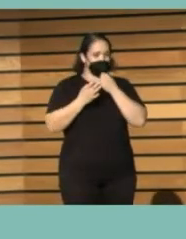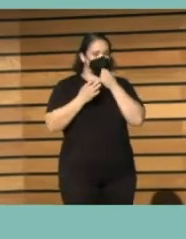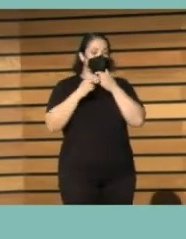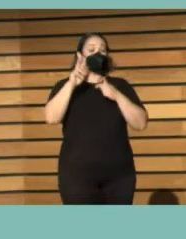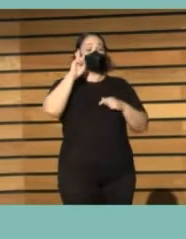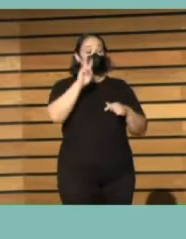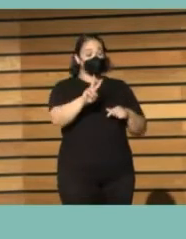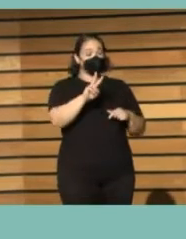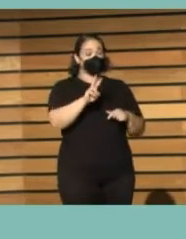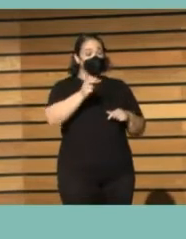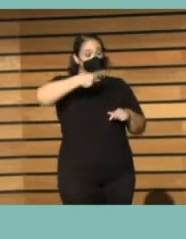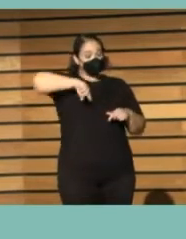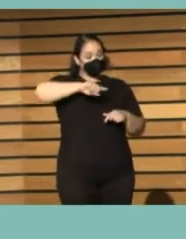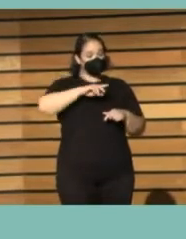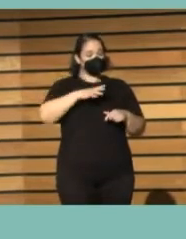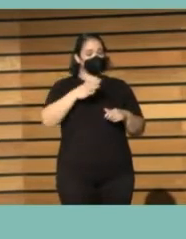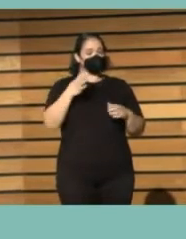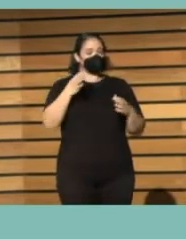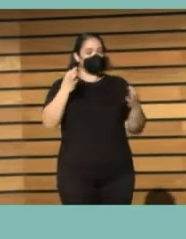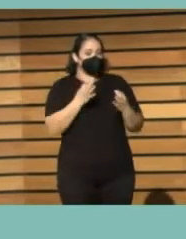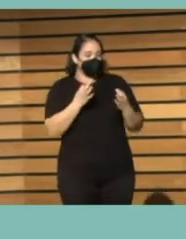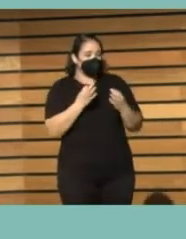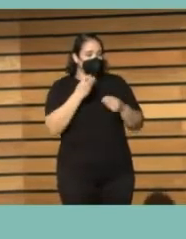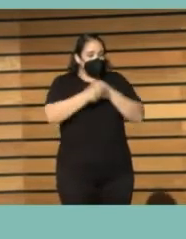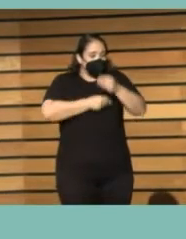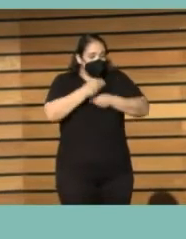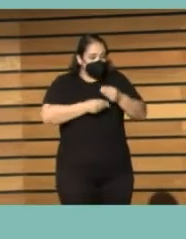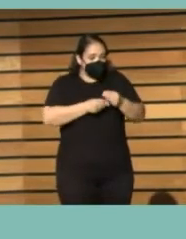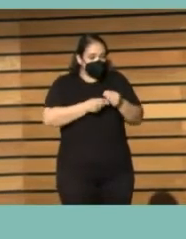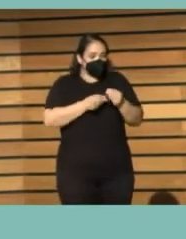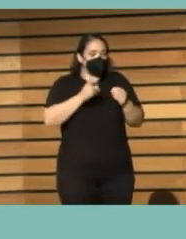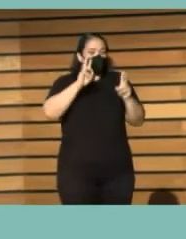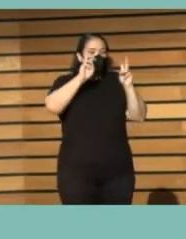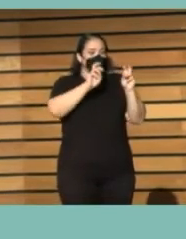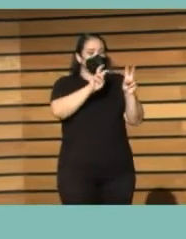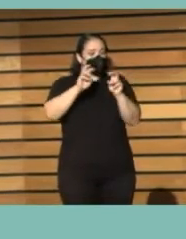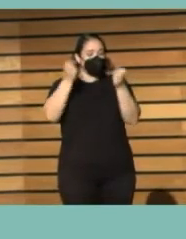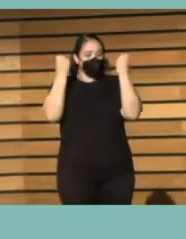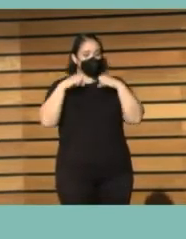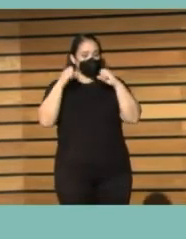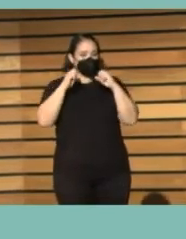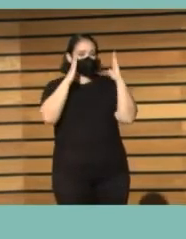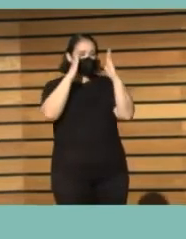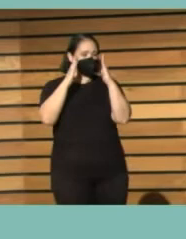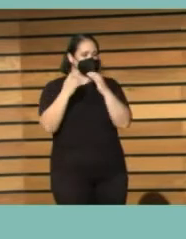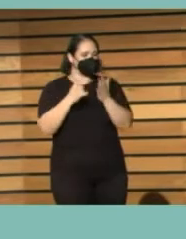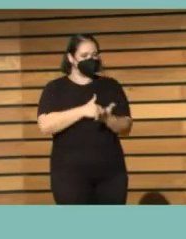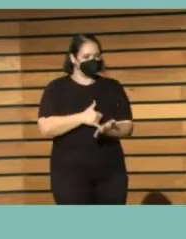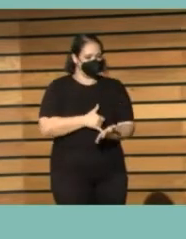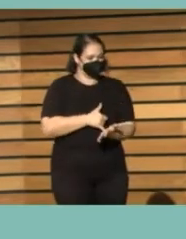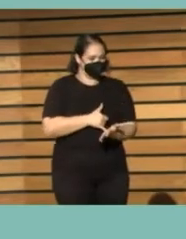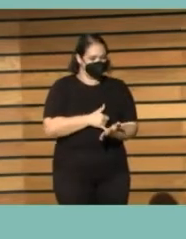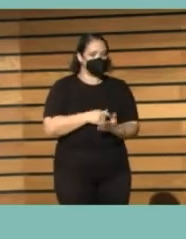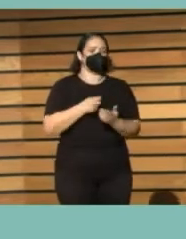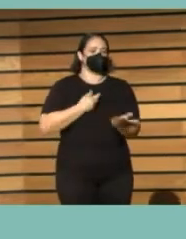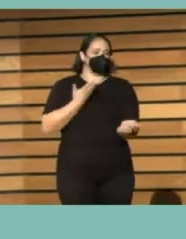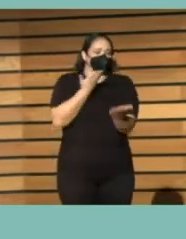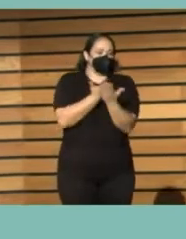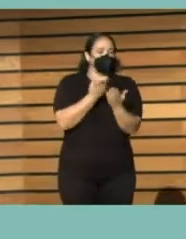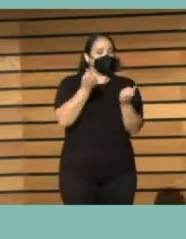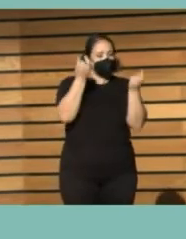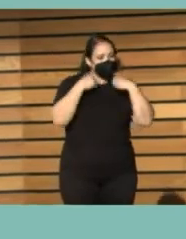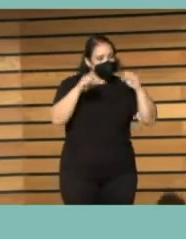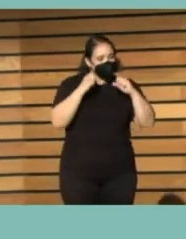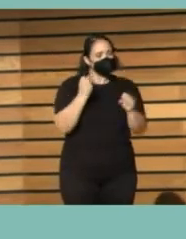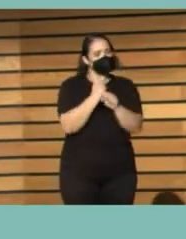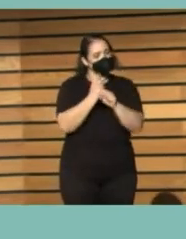ver en qué ODS o en qué marco no hay tantas buenas prácticas en bibliotecas y sí podemos aportar. Y esa idea